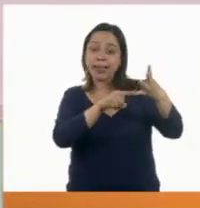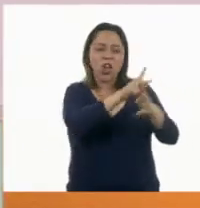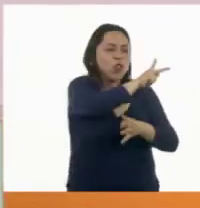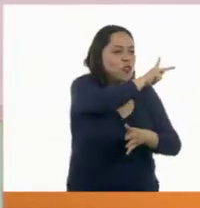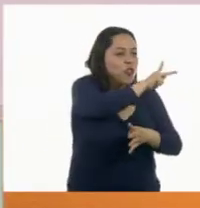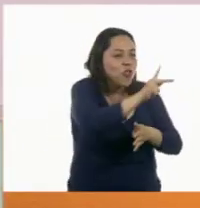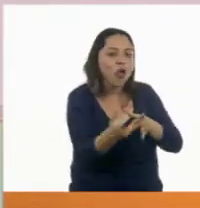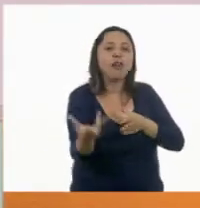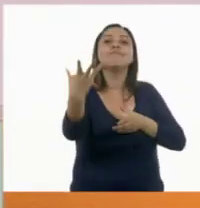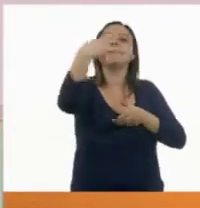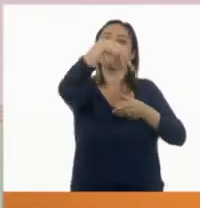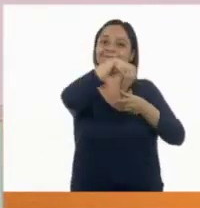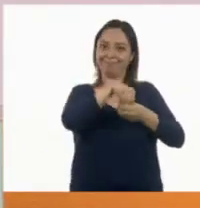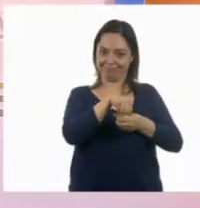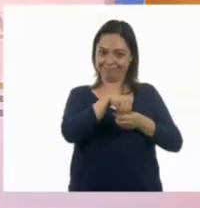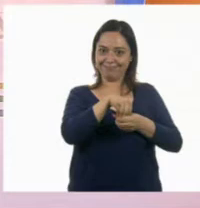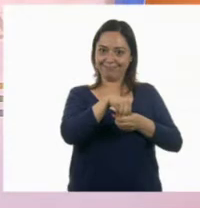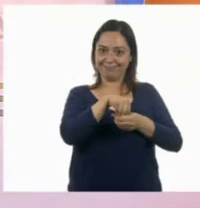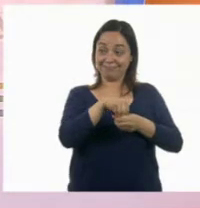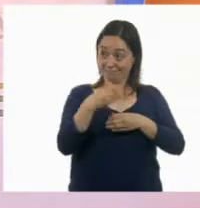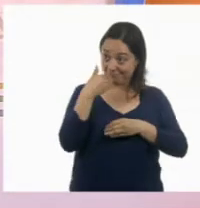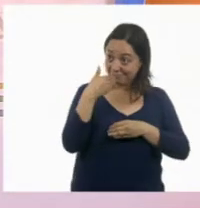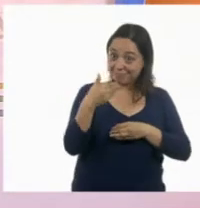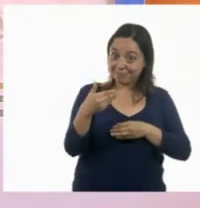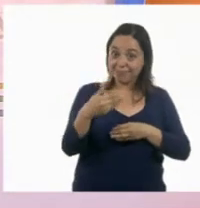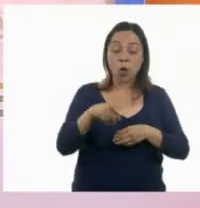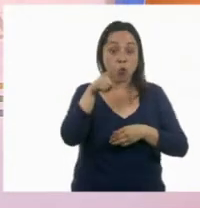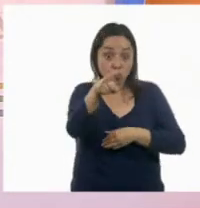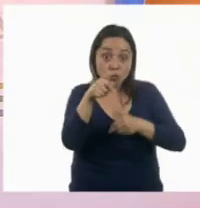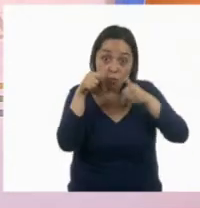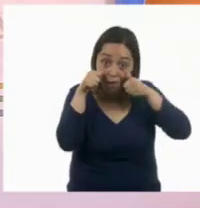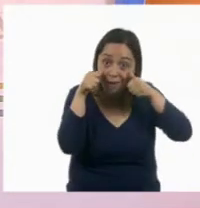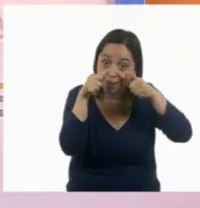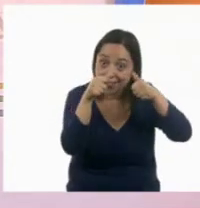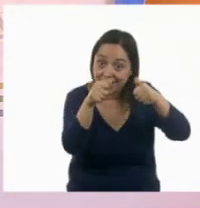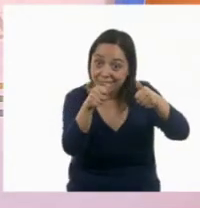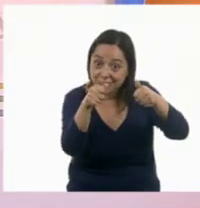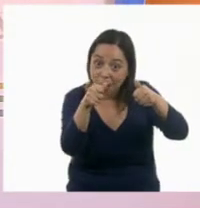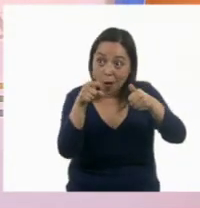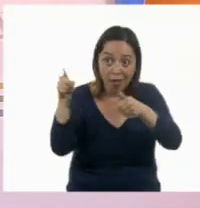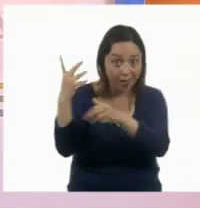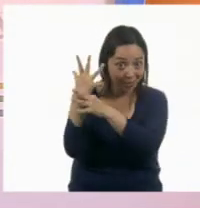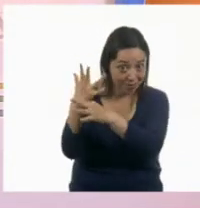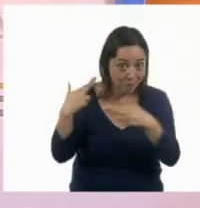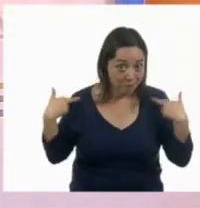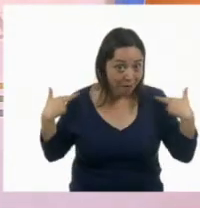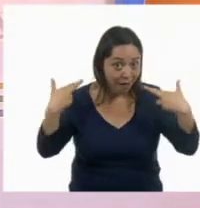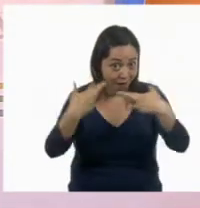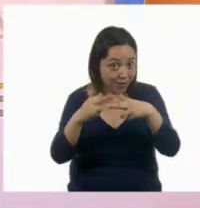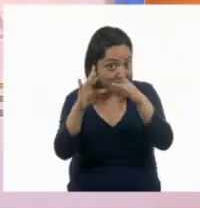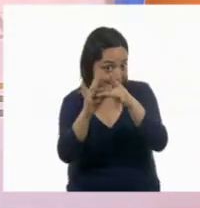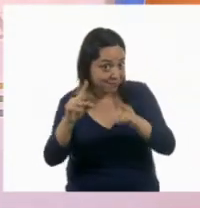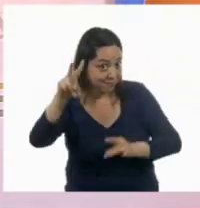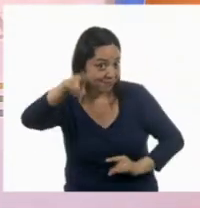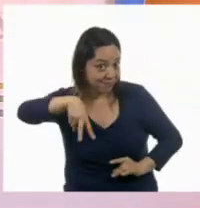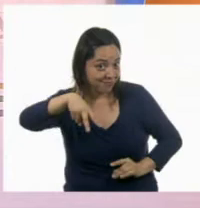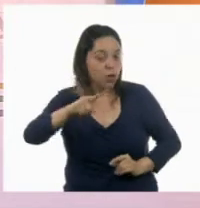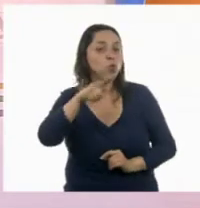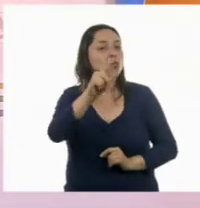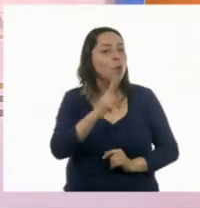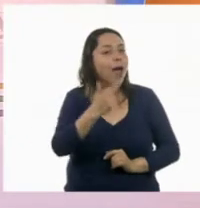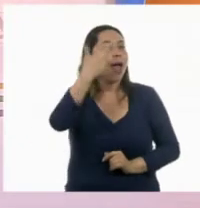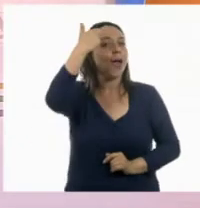todos. ¿Qué te pareció? Estás prestando mucha atención a lo que nos dice la maestra Leni, ¿verdad? Recuerda